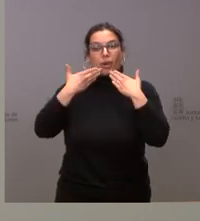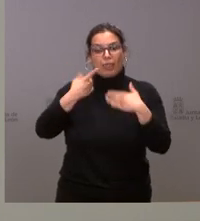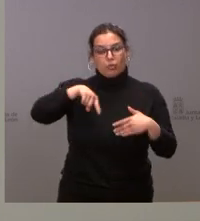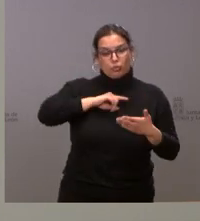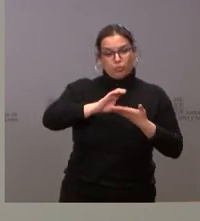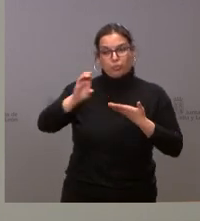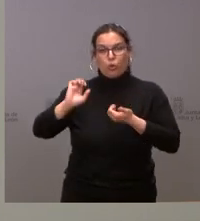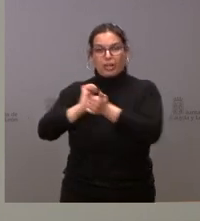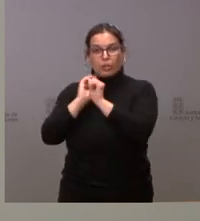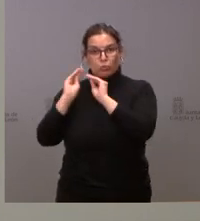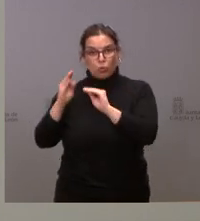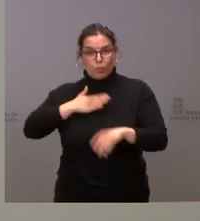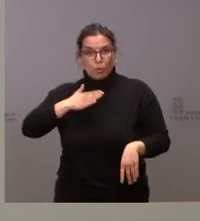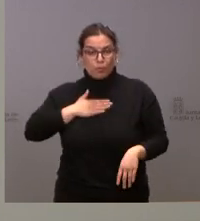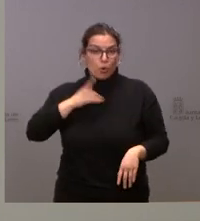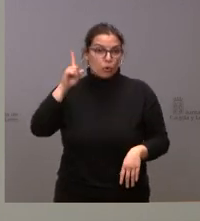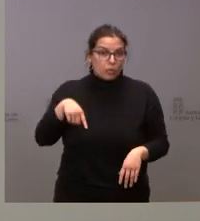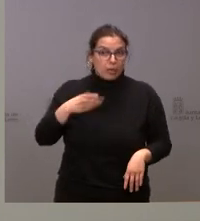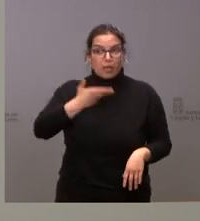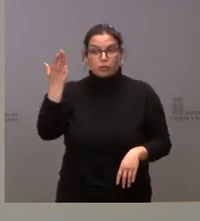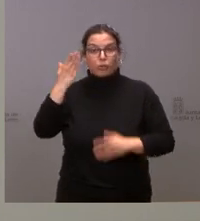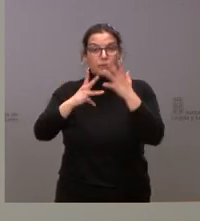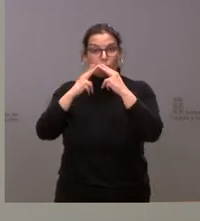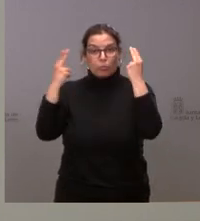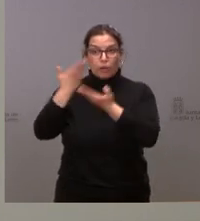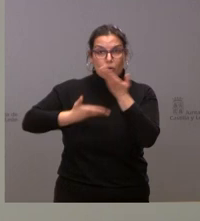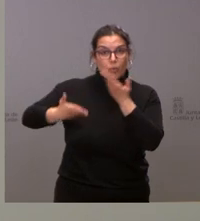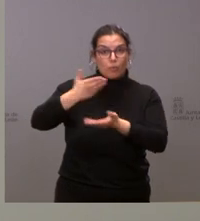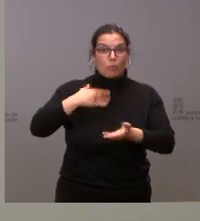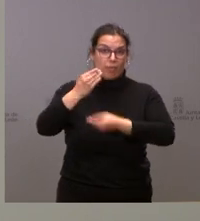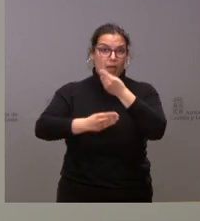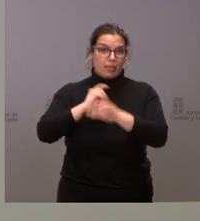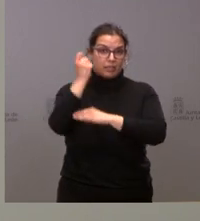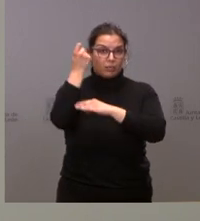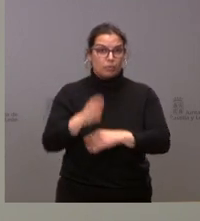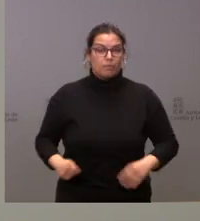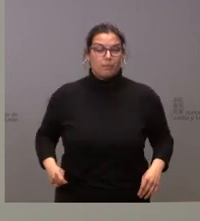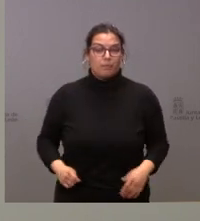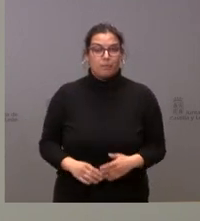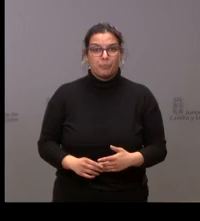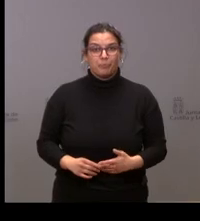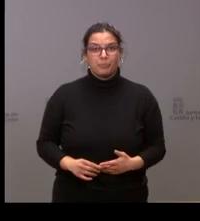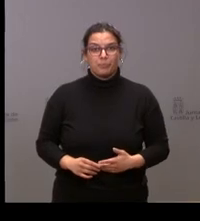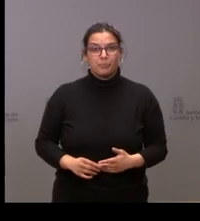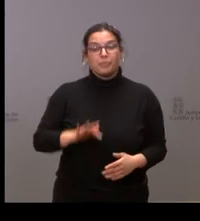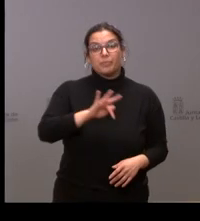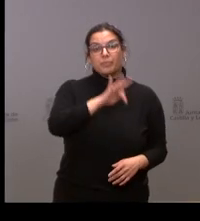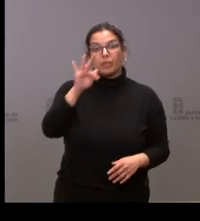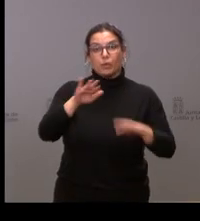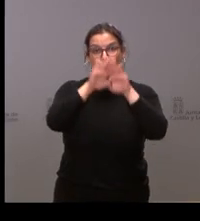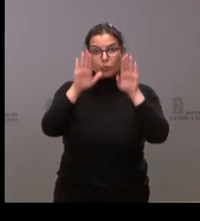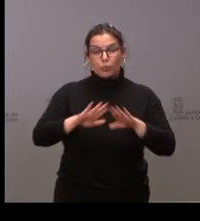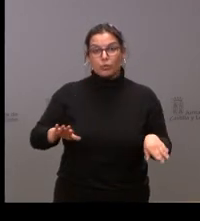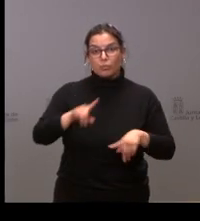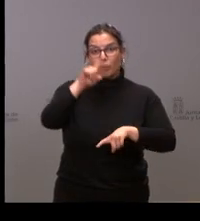sus propios créditos y aquellos que pudiera conseguir las administraciones públicas lleve a cabo con éxito esta obra. Pues vamos a cerrar este